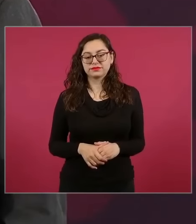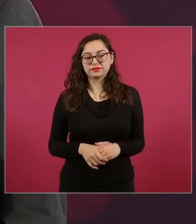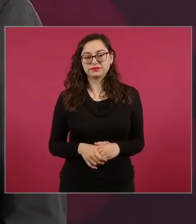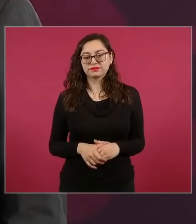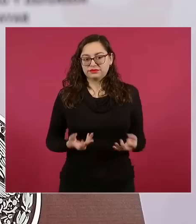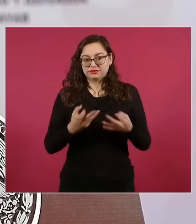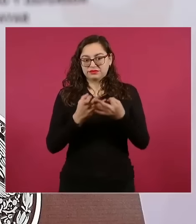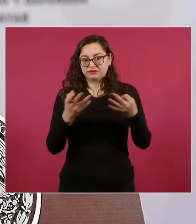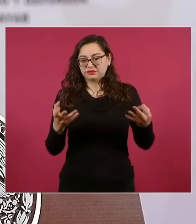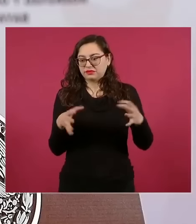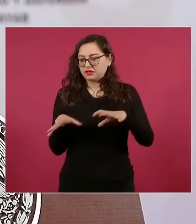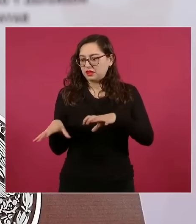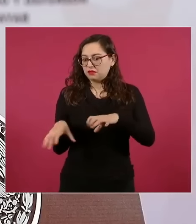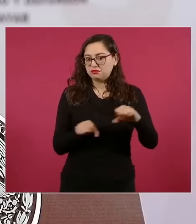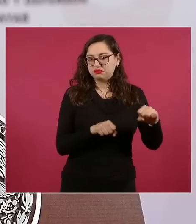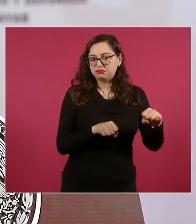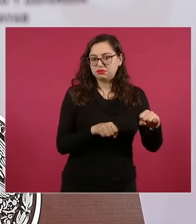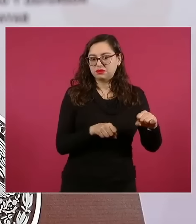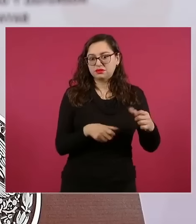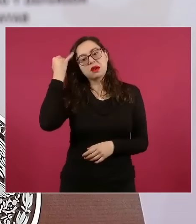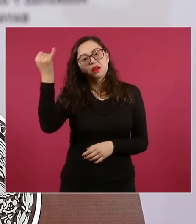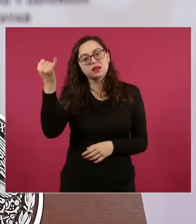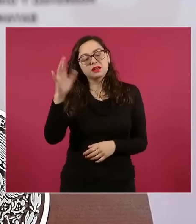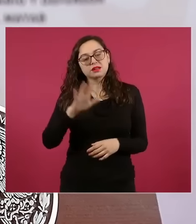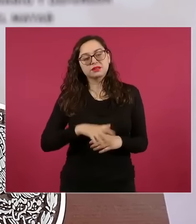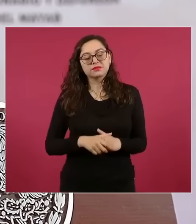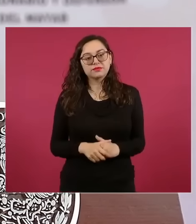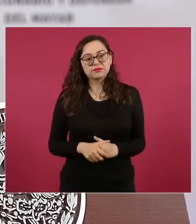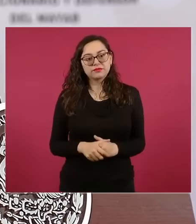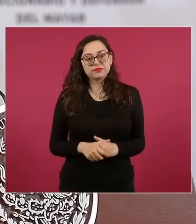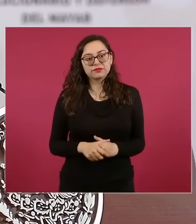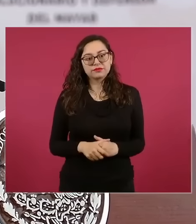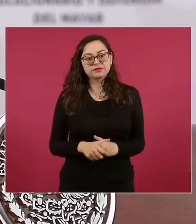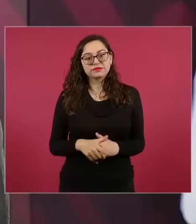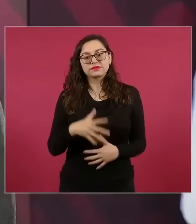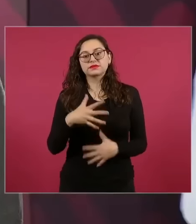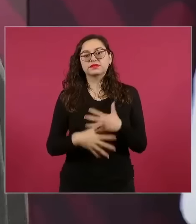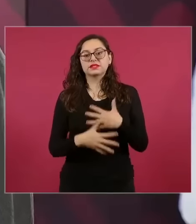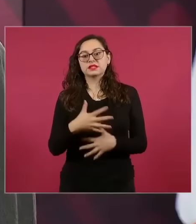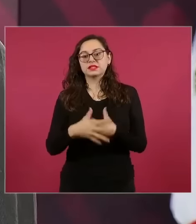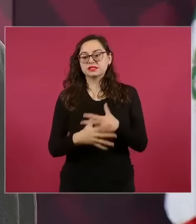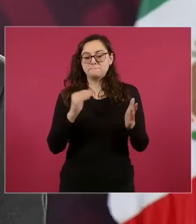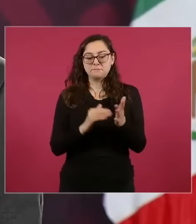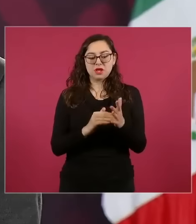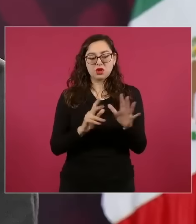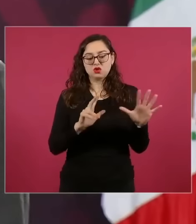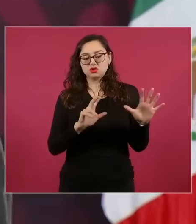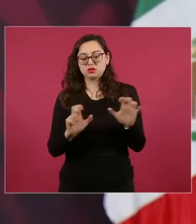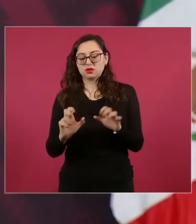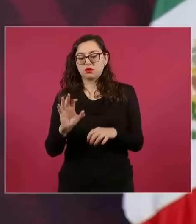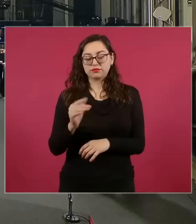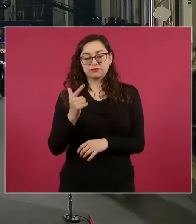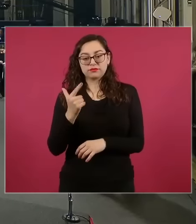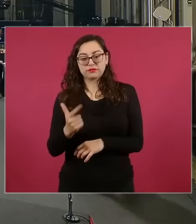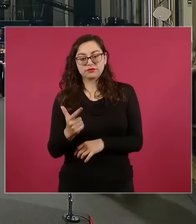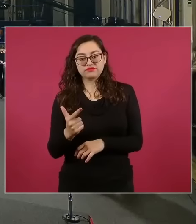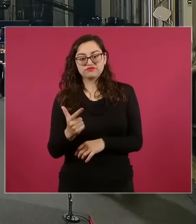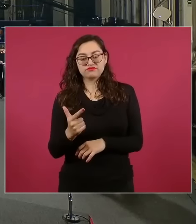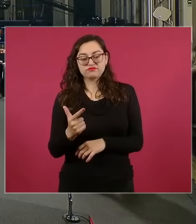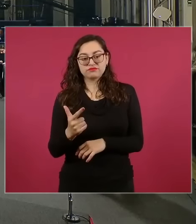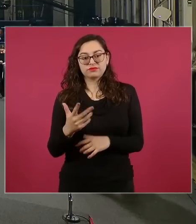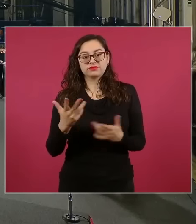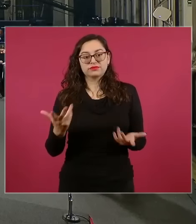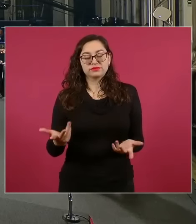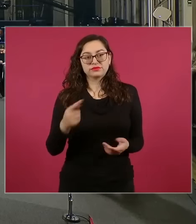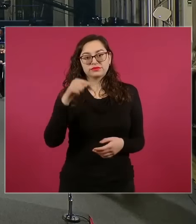para nosotros. Imagínense un 15 de septiembre de 1847, tomaron la ciudad e izaron